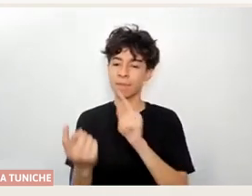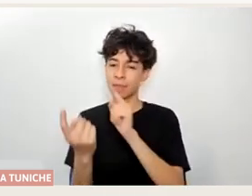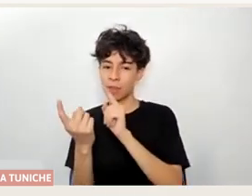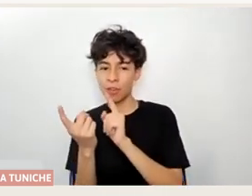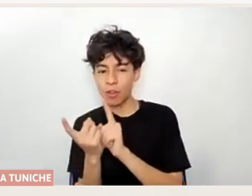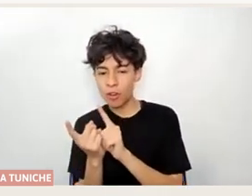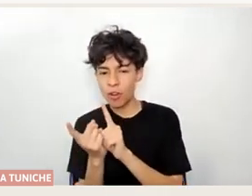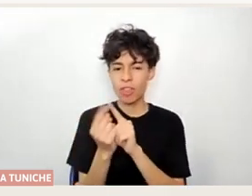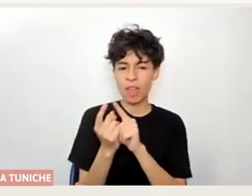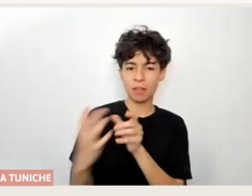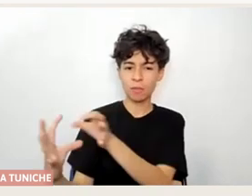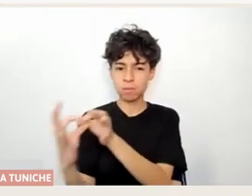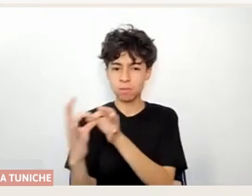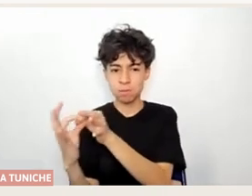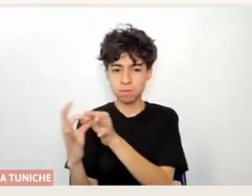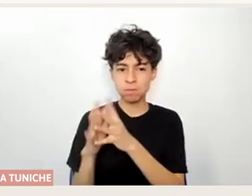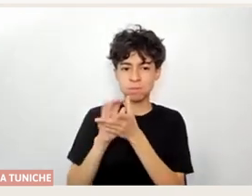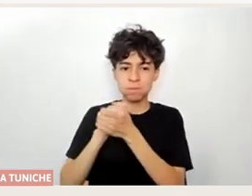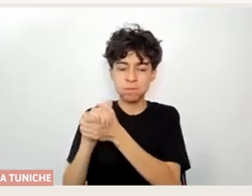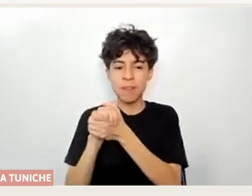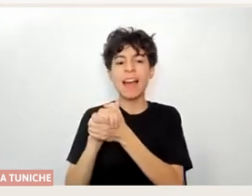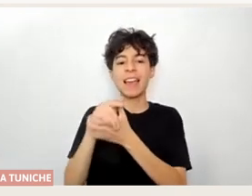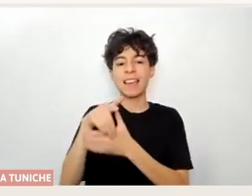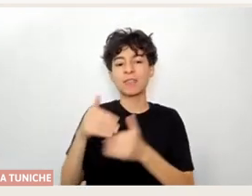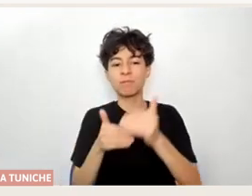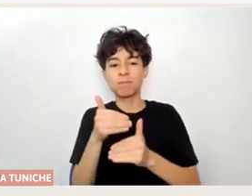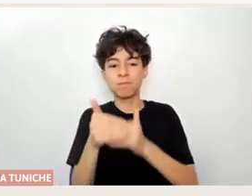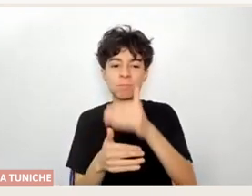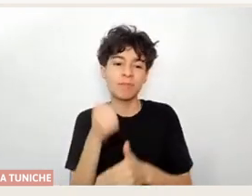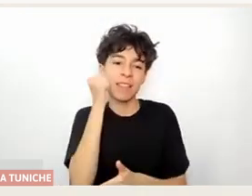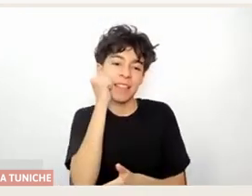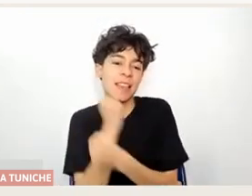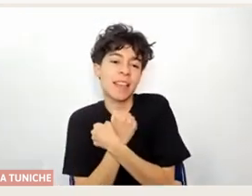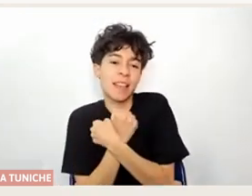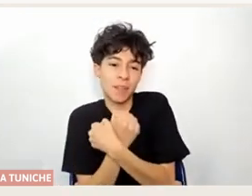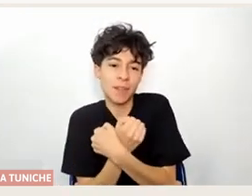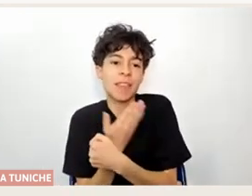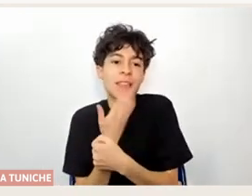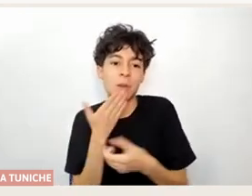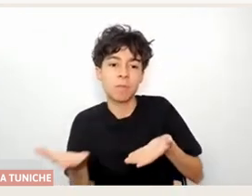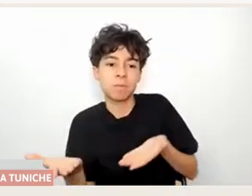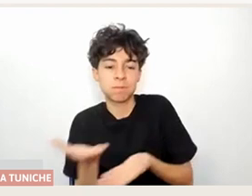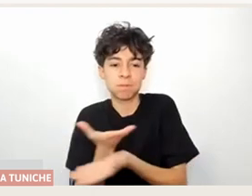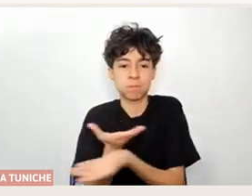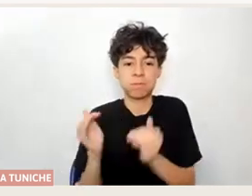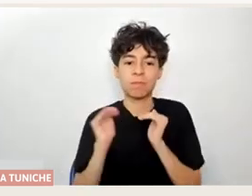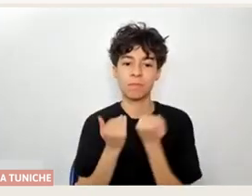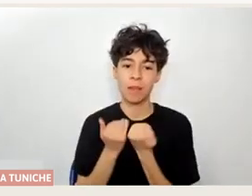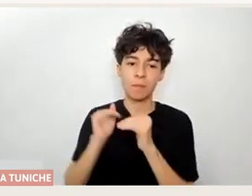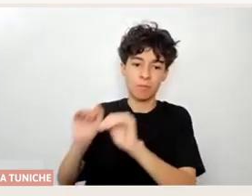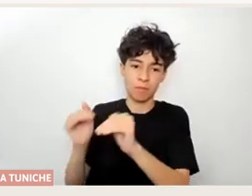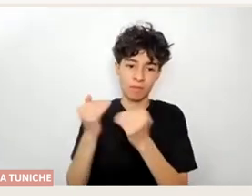amoroso y colaborativo, ¿no? Que es súper importante en estos tiempos y en todos los tiempos